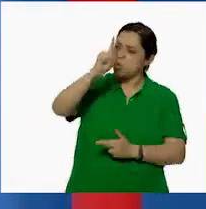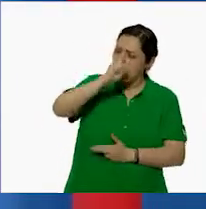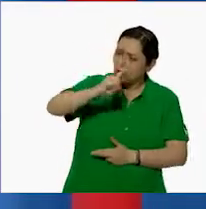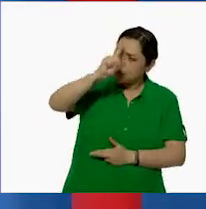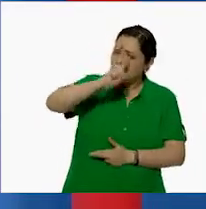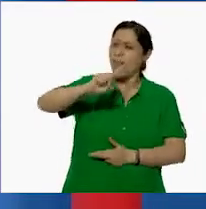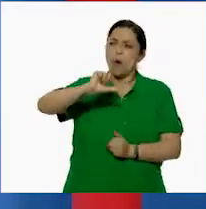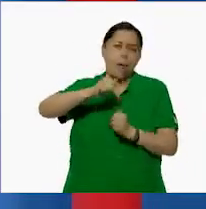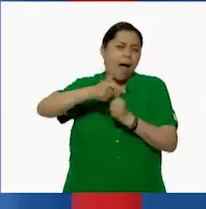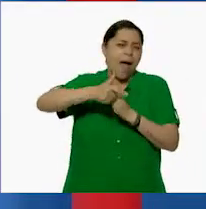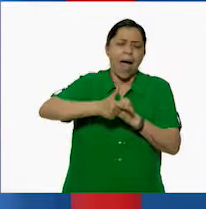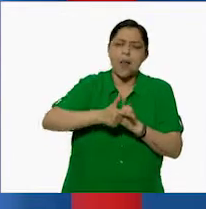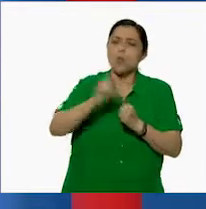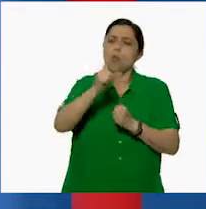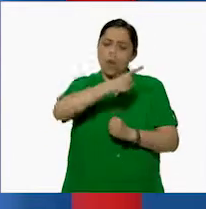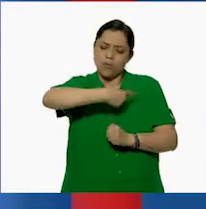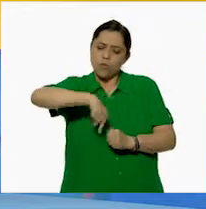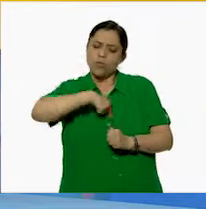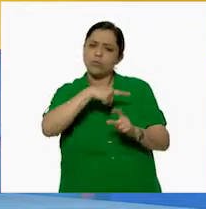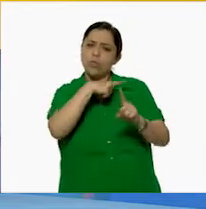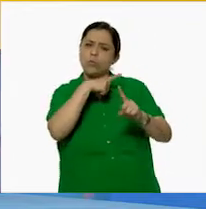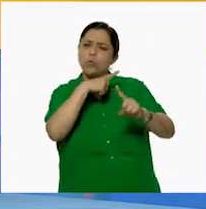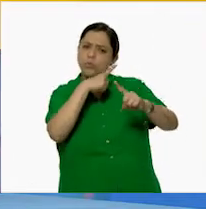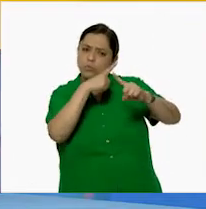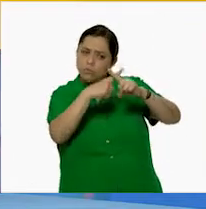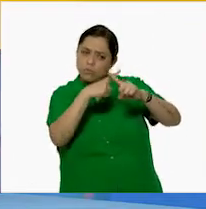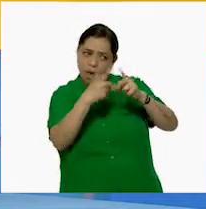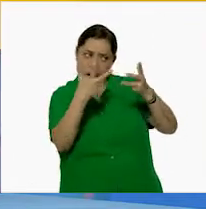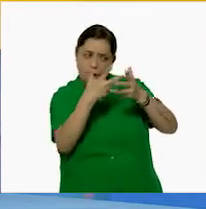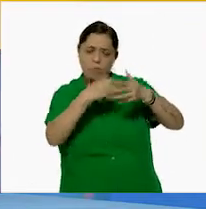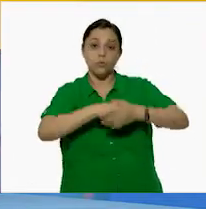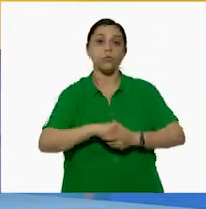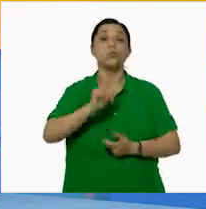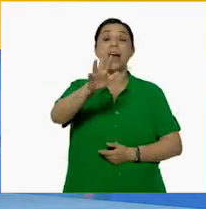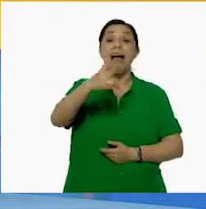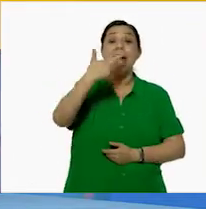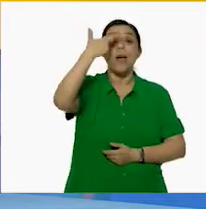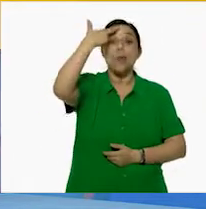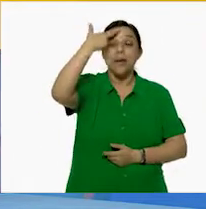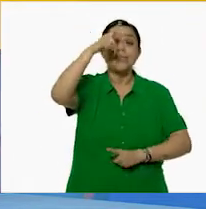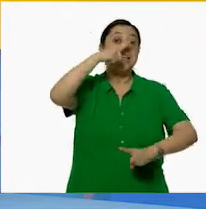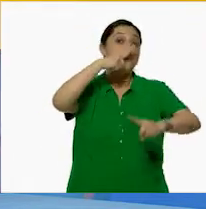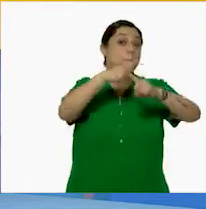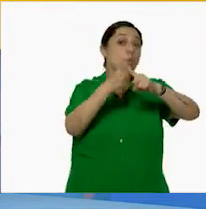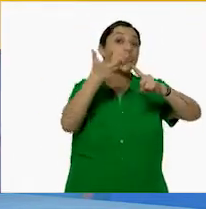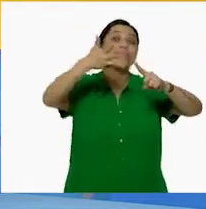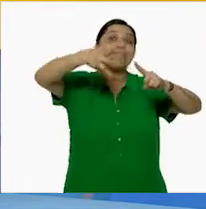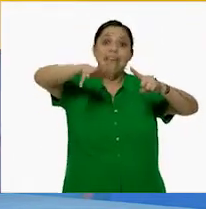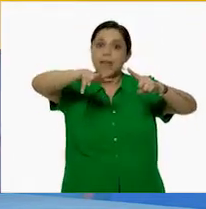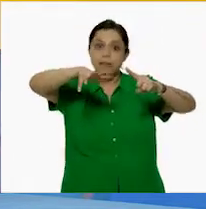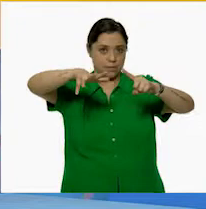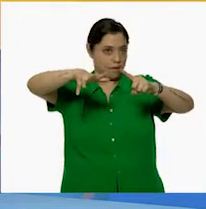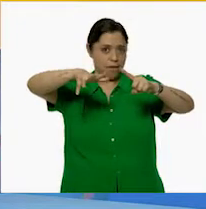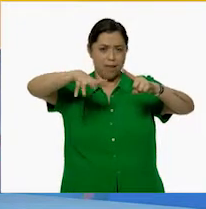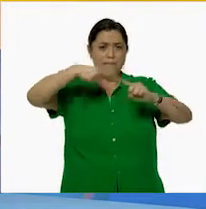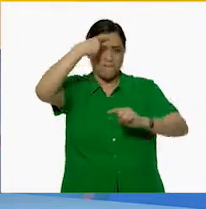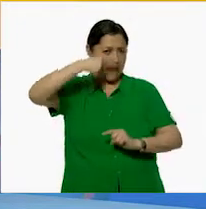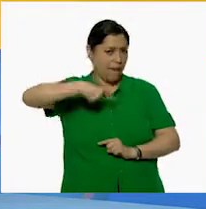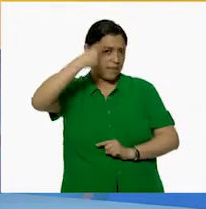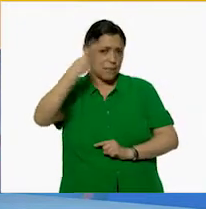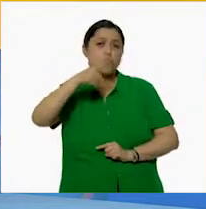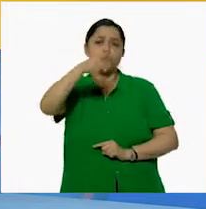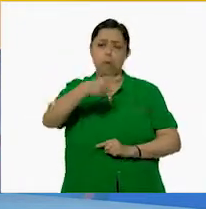ayude cuando hagamos estas operaciones? Recuerden multiplicar por 10. Es muy sencillo y lo pueden hacer